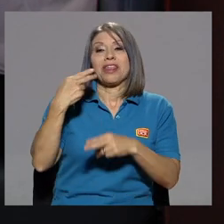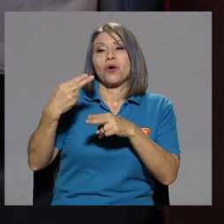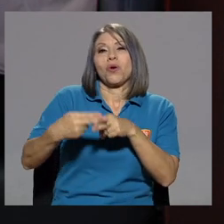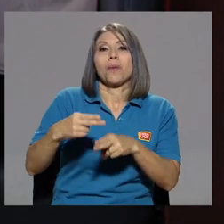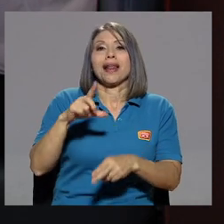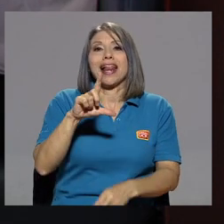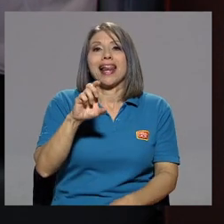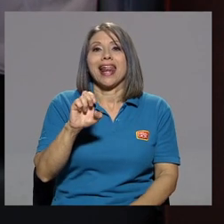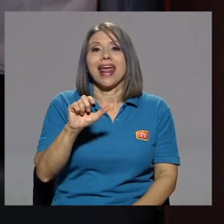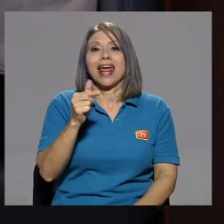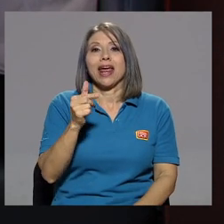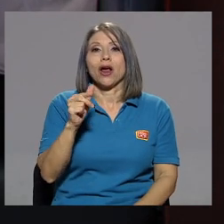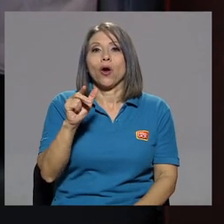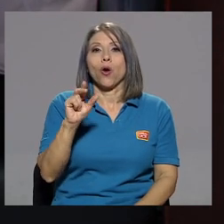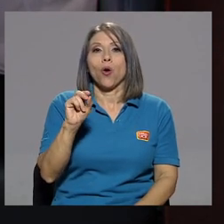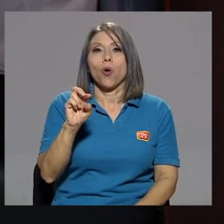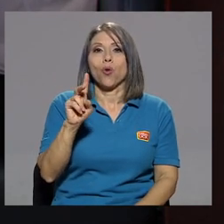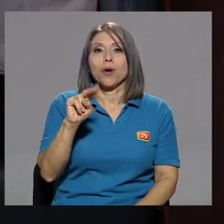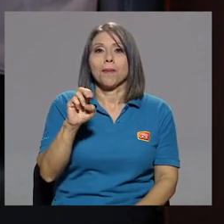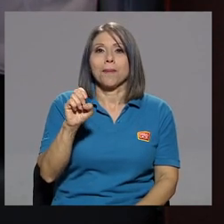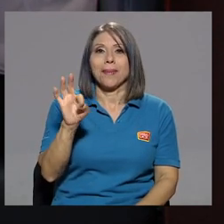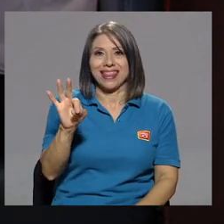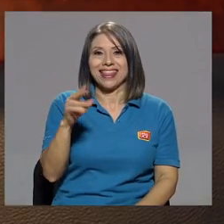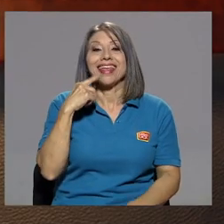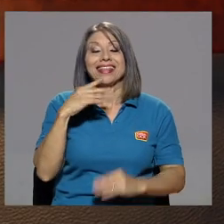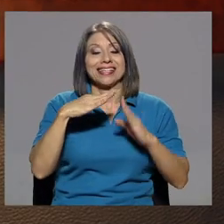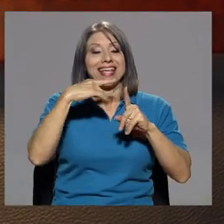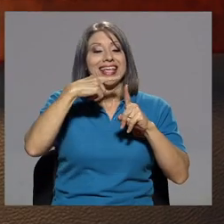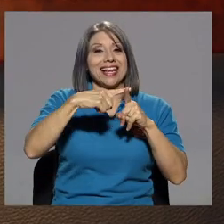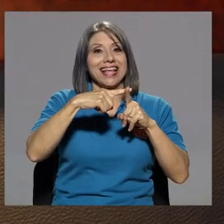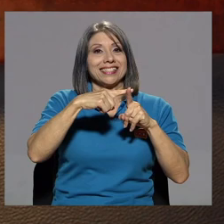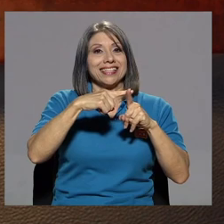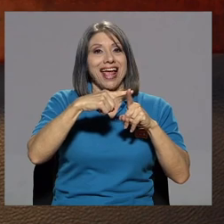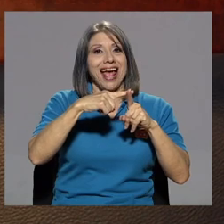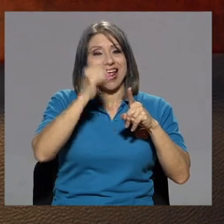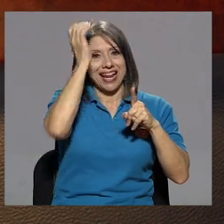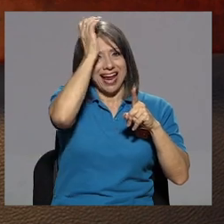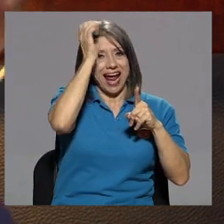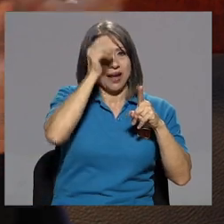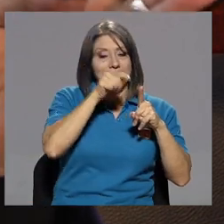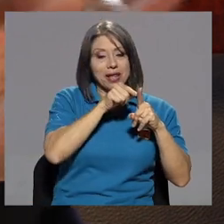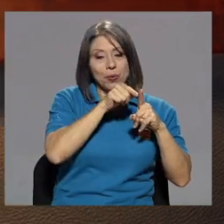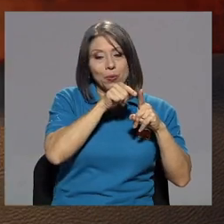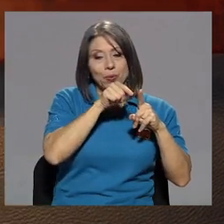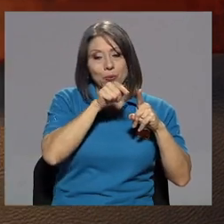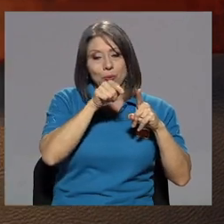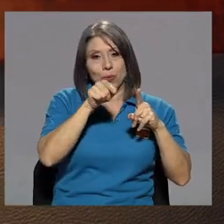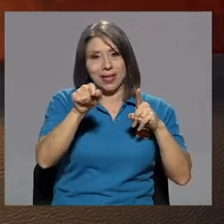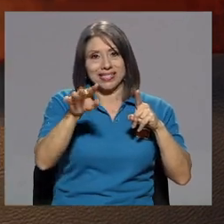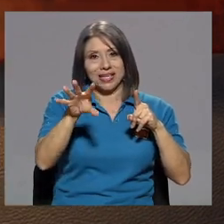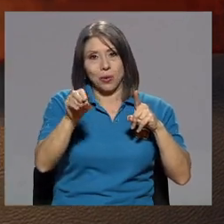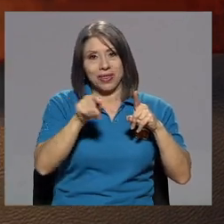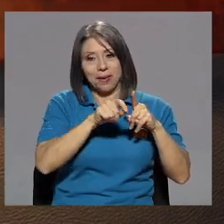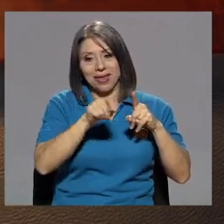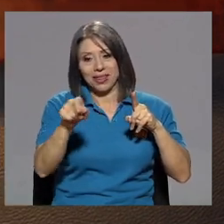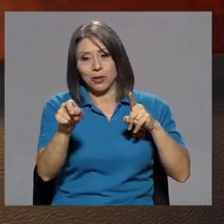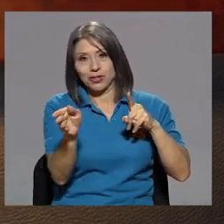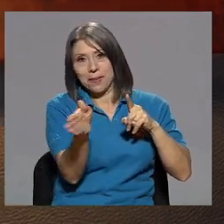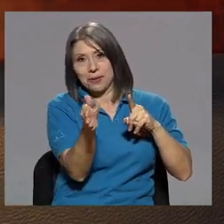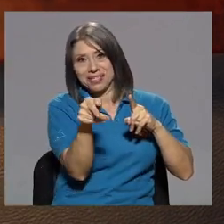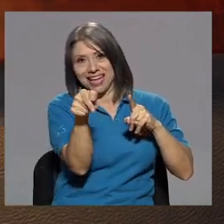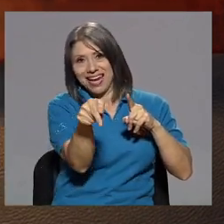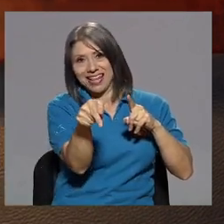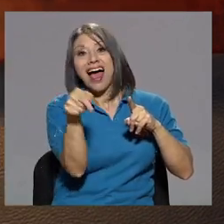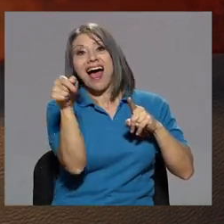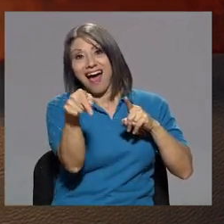de la iglesia Barrio del Carmen, sí, 50 metros a mano izquierda. Ahí yo